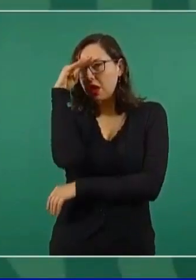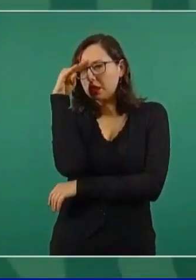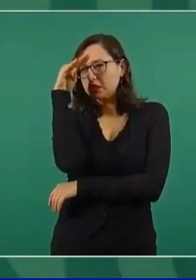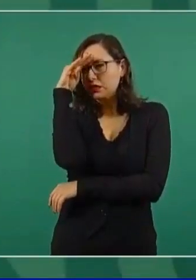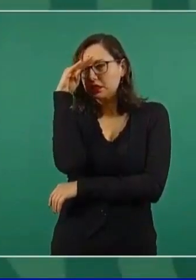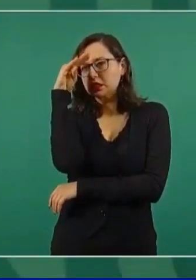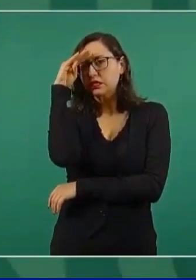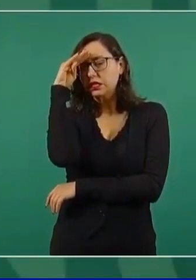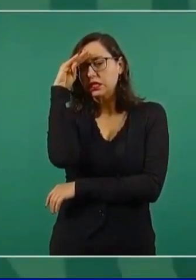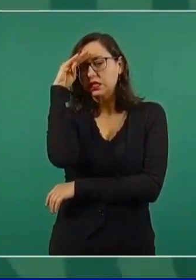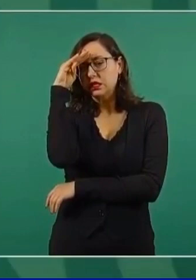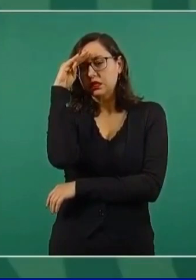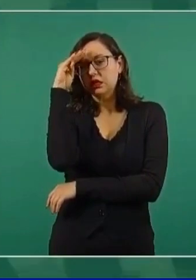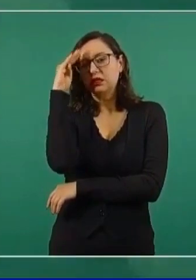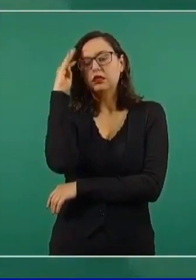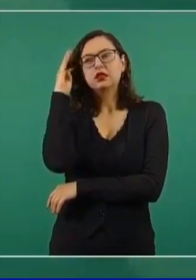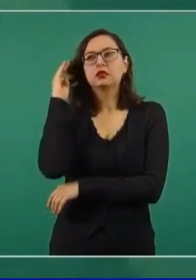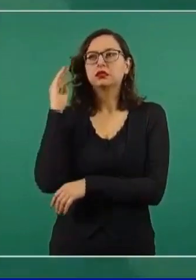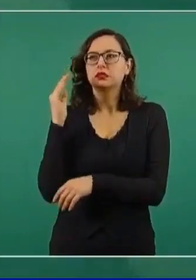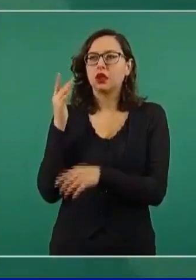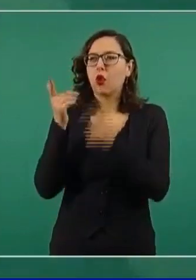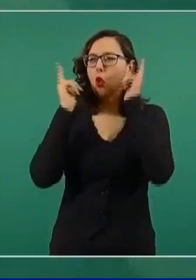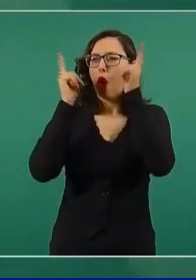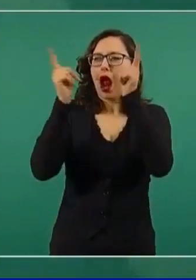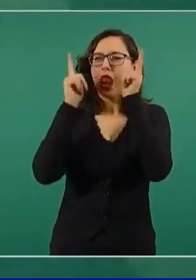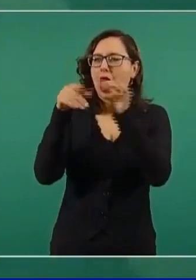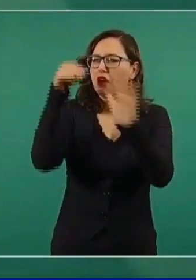le vaya mal a otros.